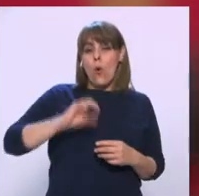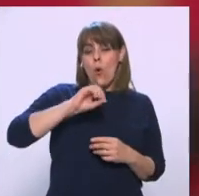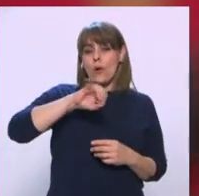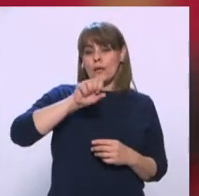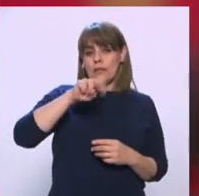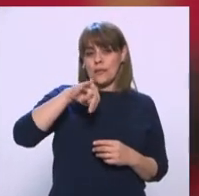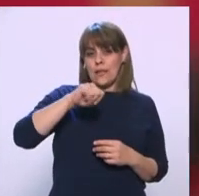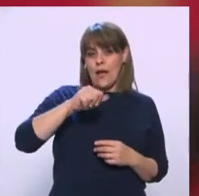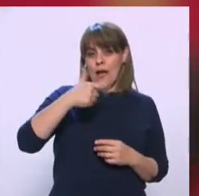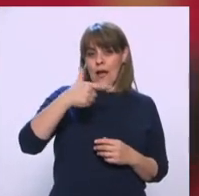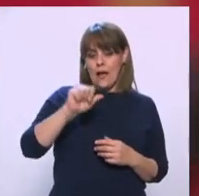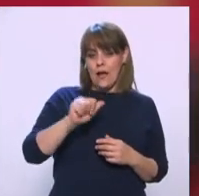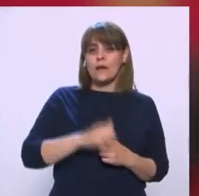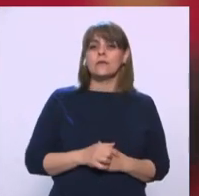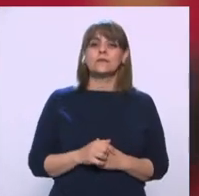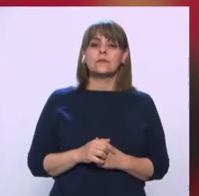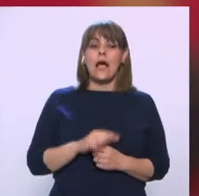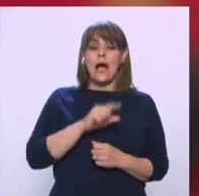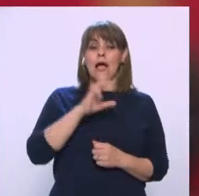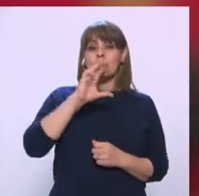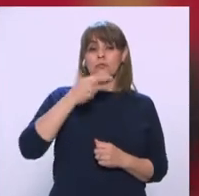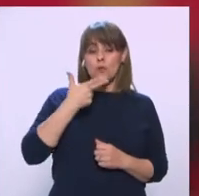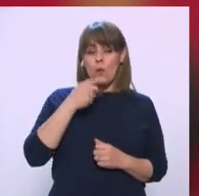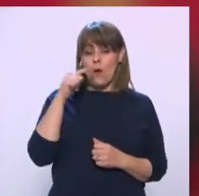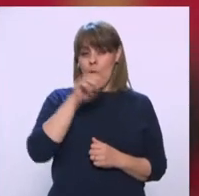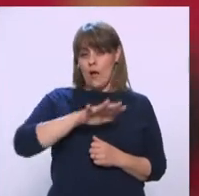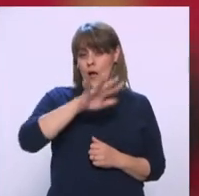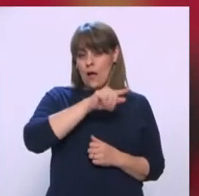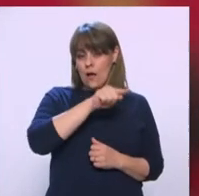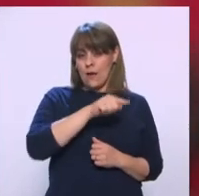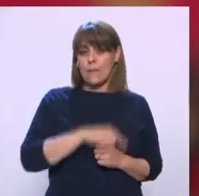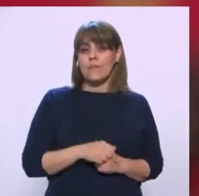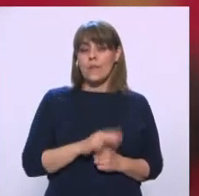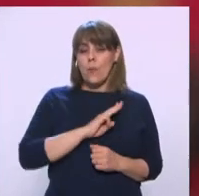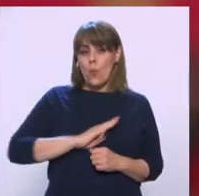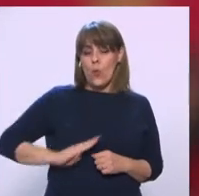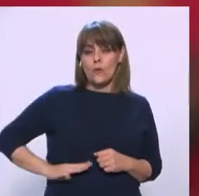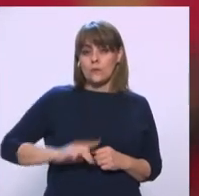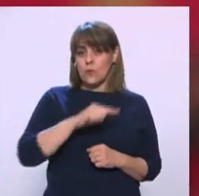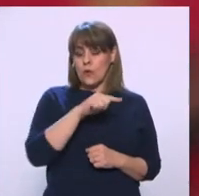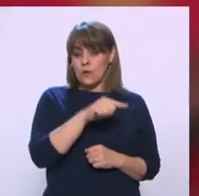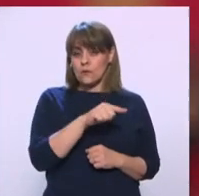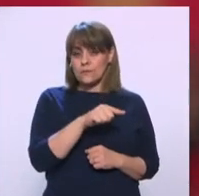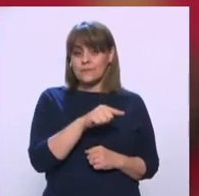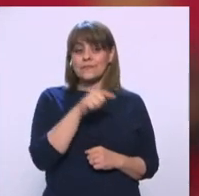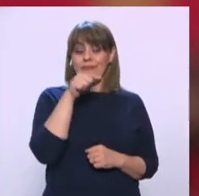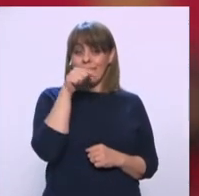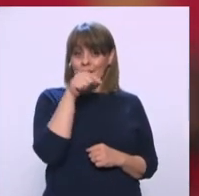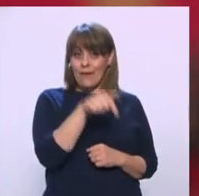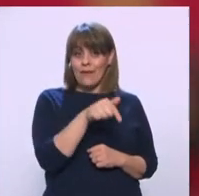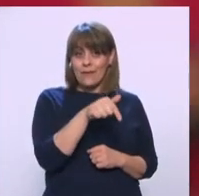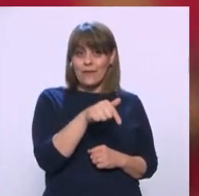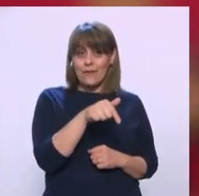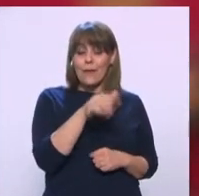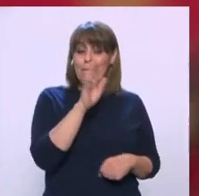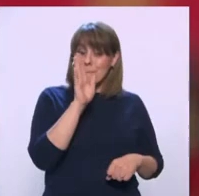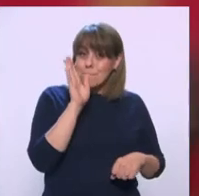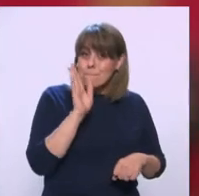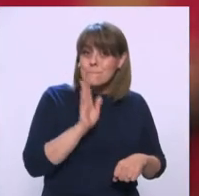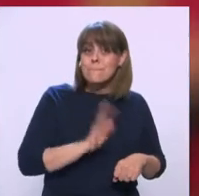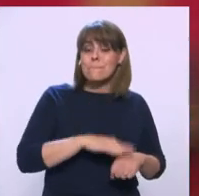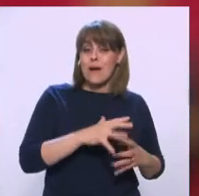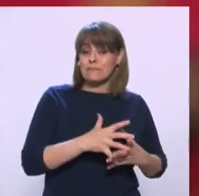En Chihuahua Donde Tenemos ahí Más casos